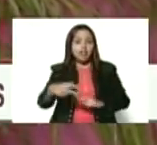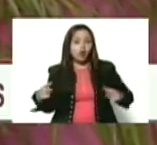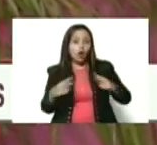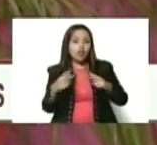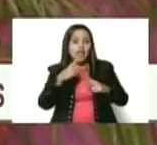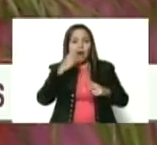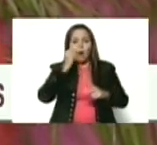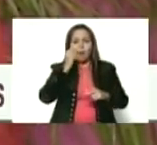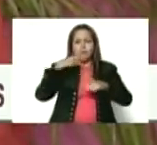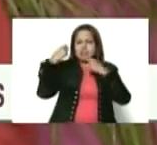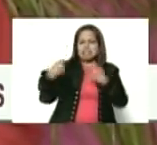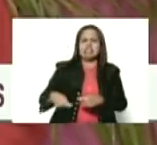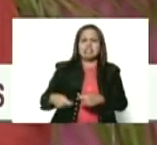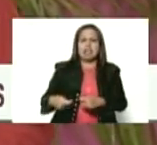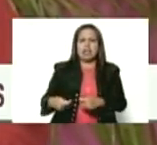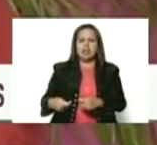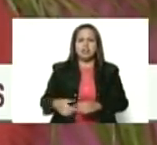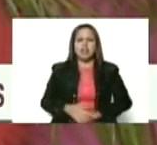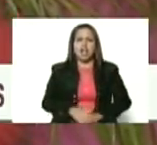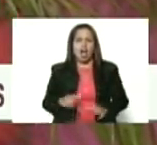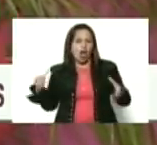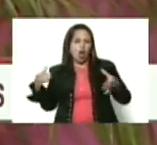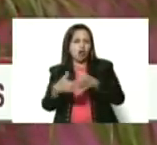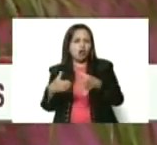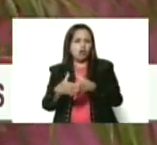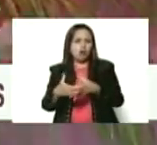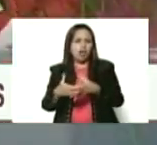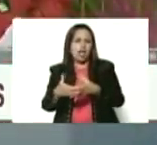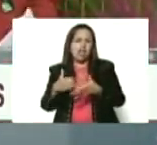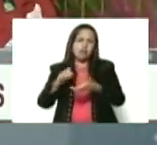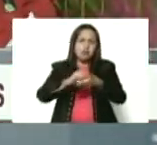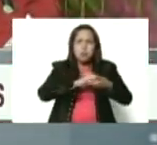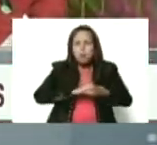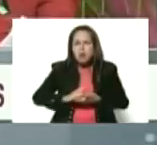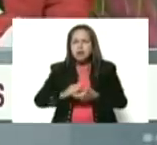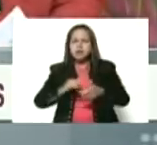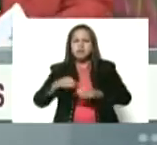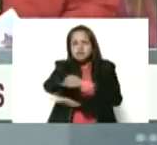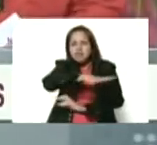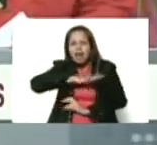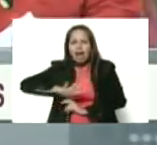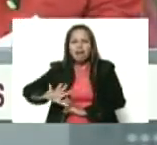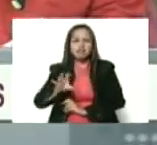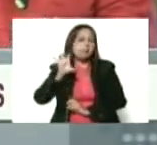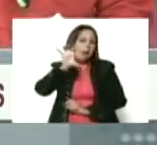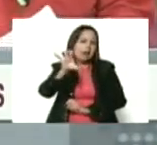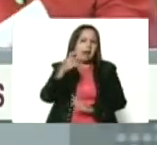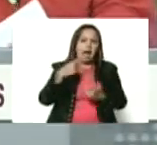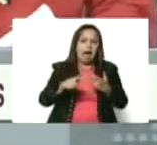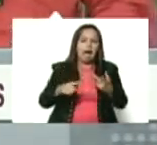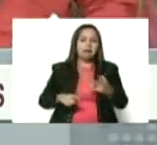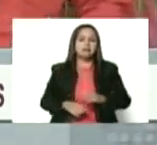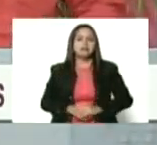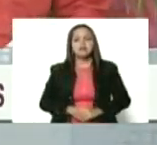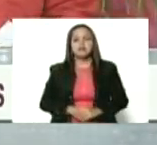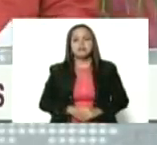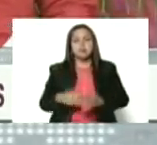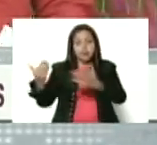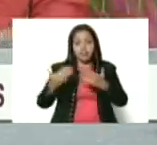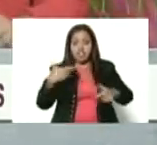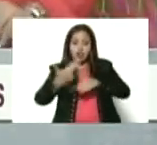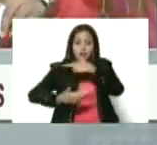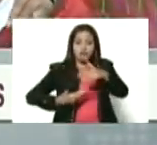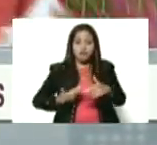machistas a los gochos, a los llaneros, eran como los más machistas del país, que se conocían, después que llegó la revolución aquí